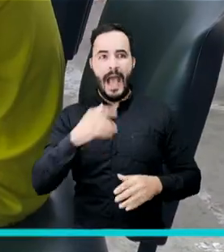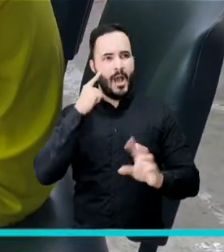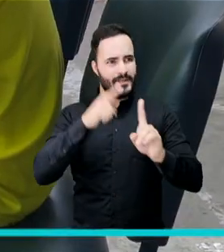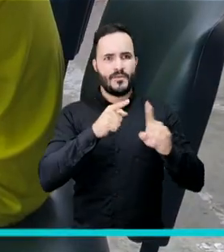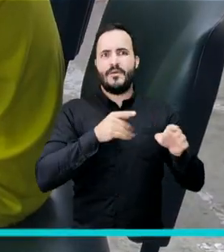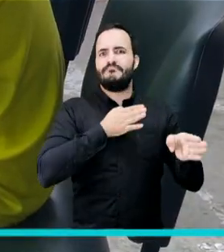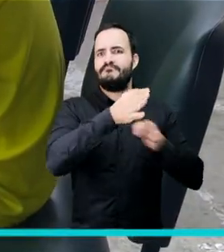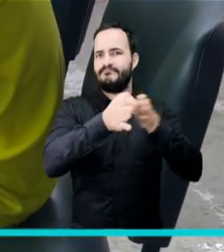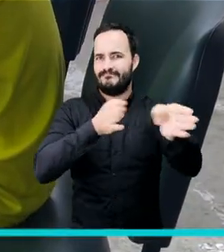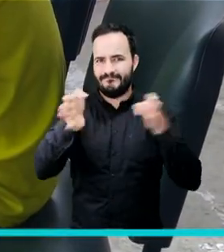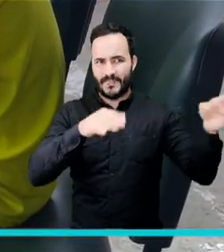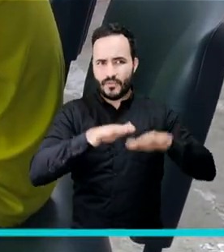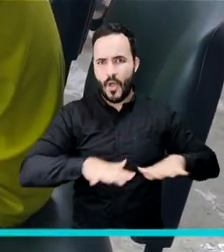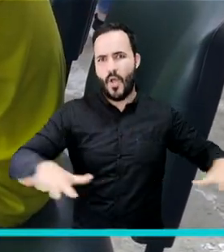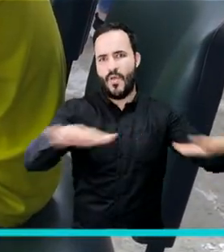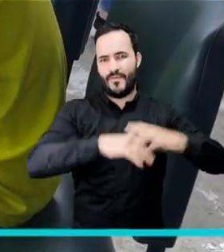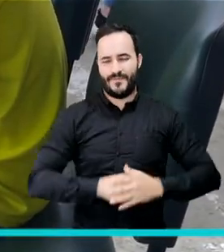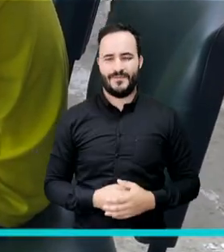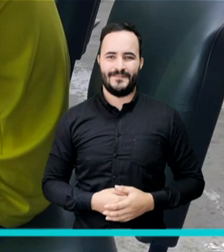se extienda a otros sectores.